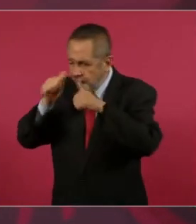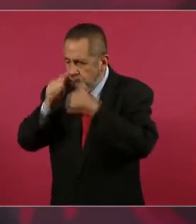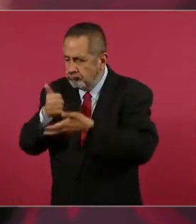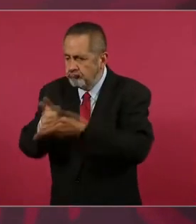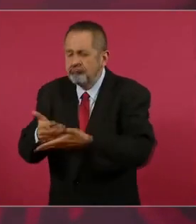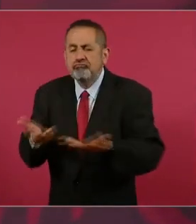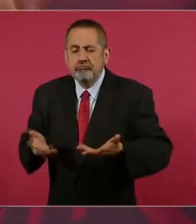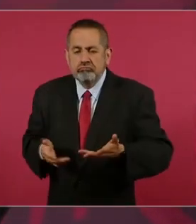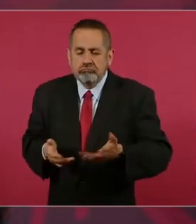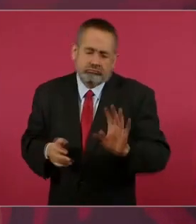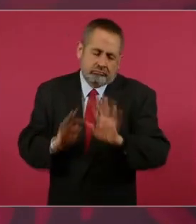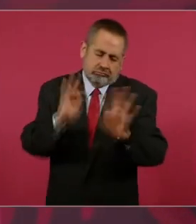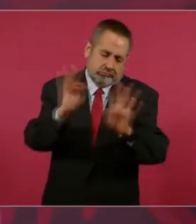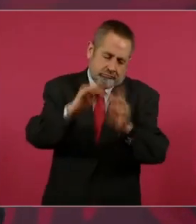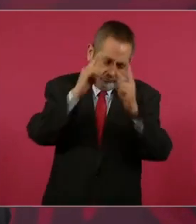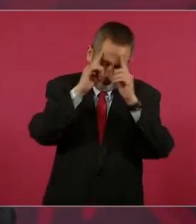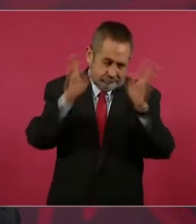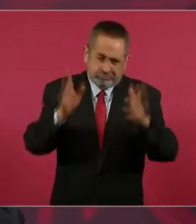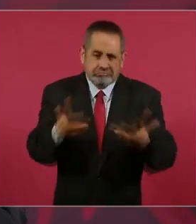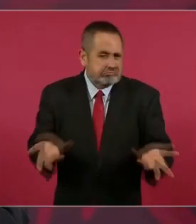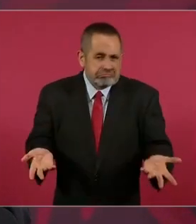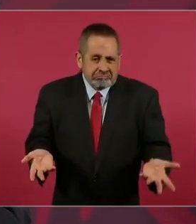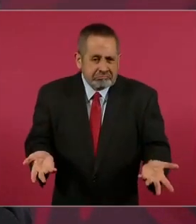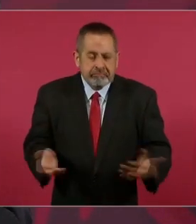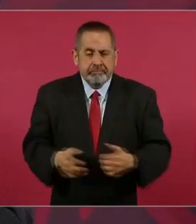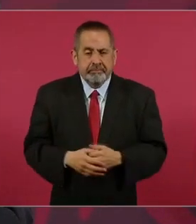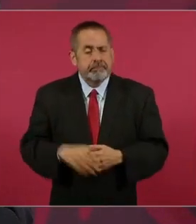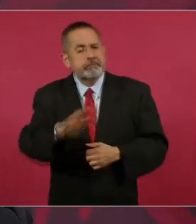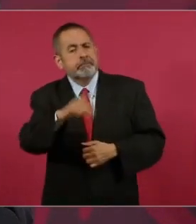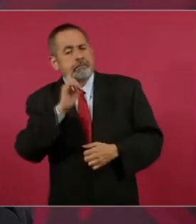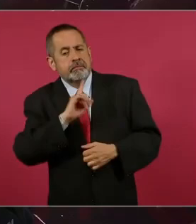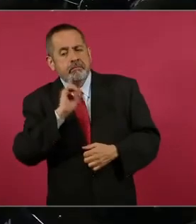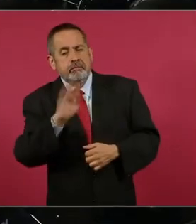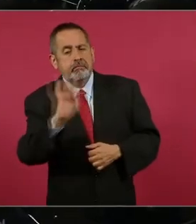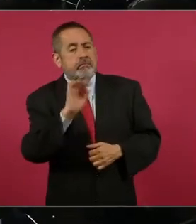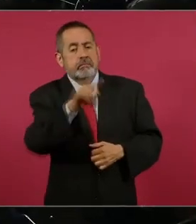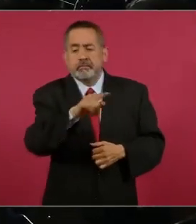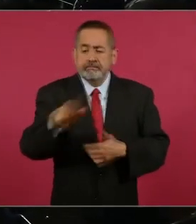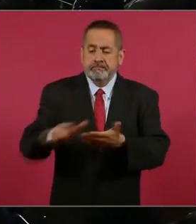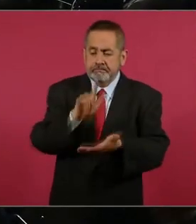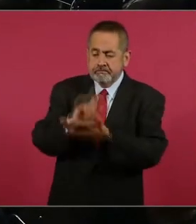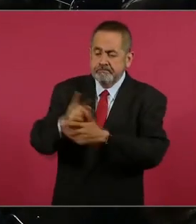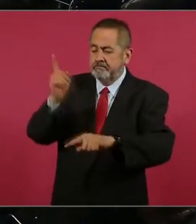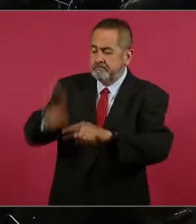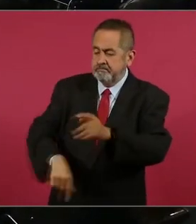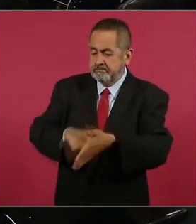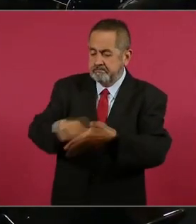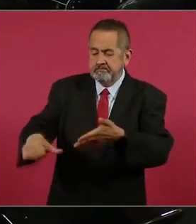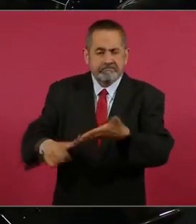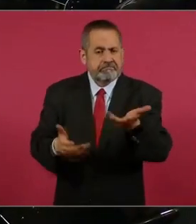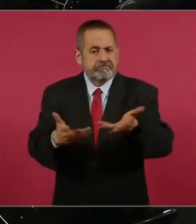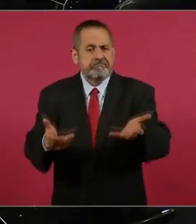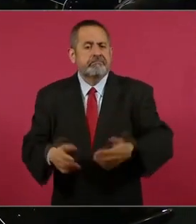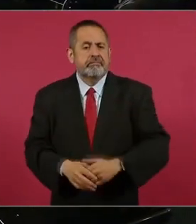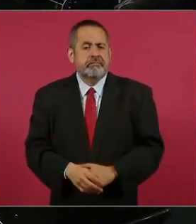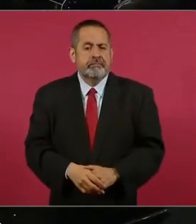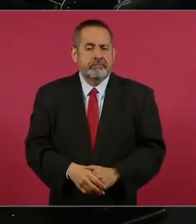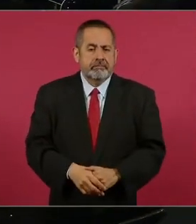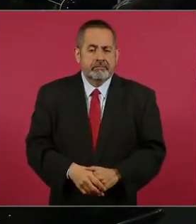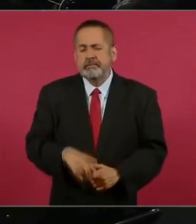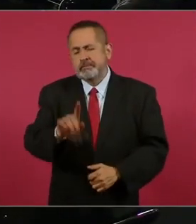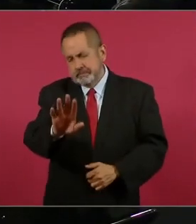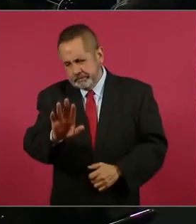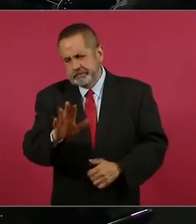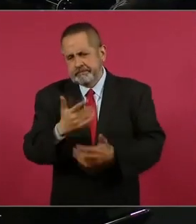Porque a lo mejor… Pero en caso de que la Corte anulara esta ley, ¿cuáles son las efectuaciones que creen? Pero mejor